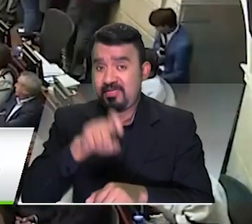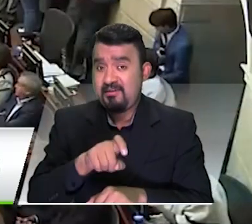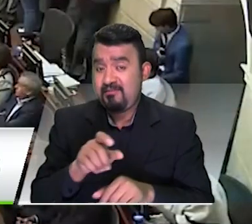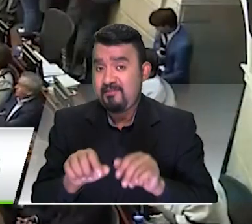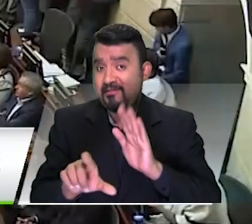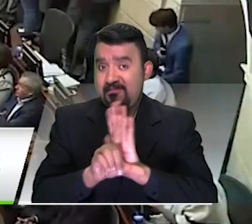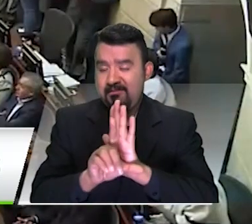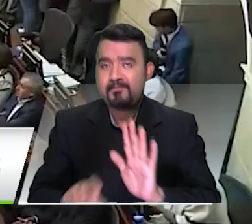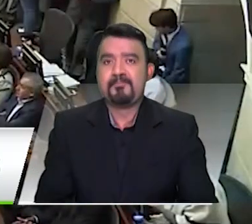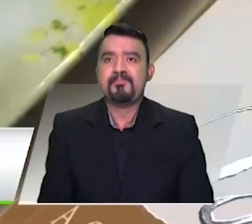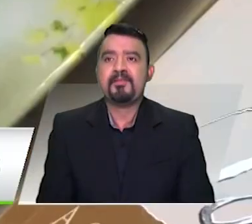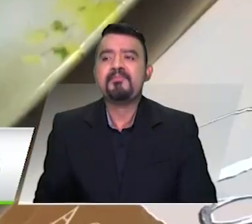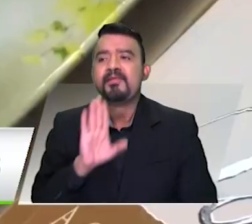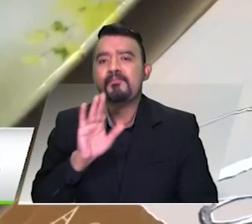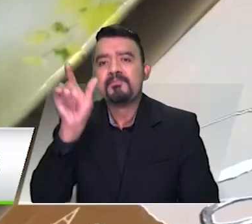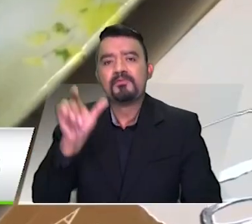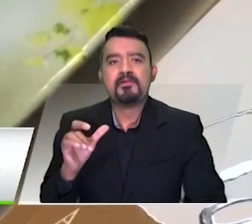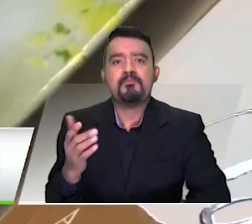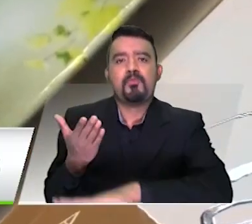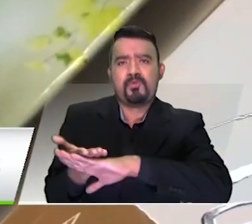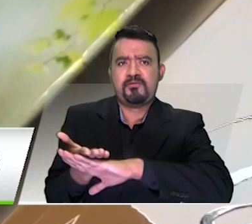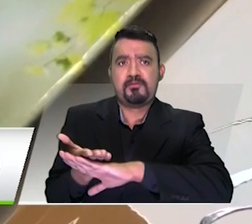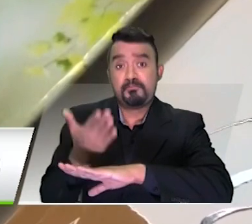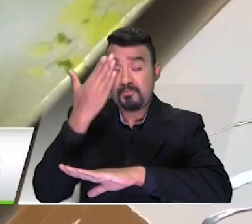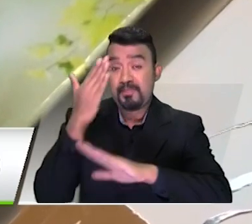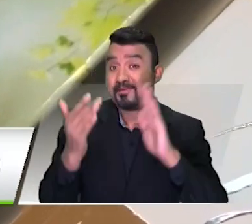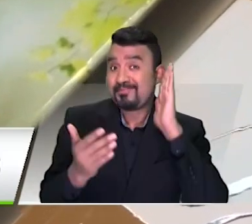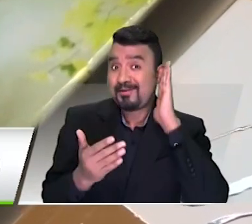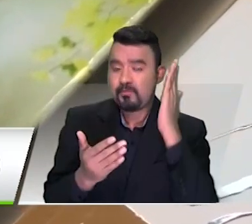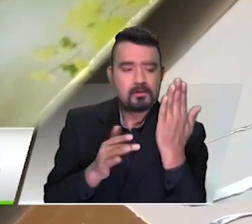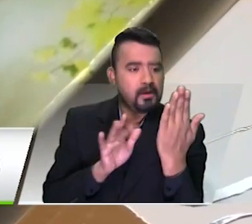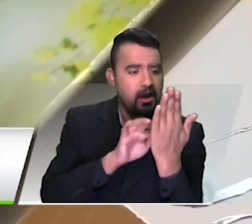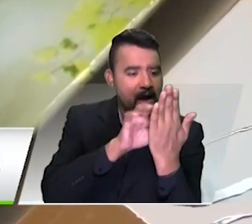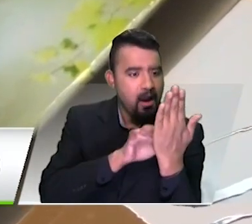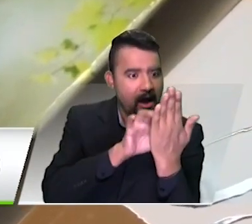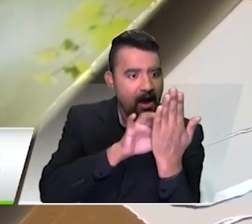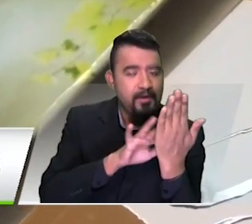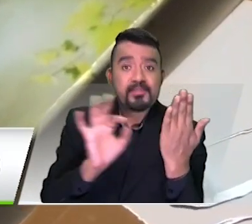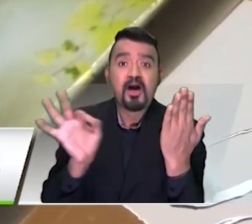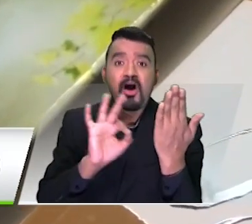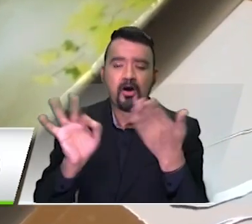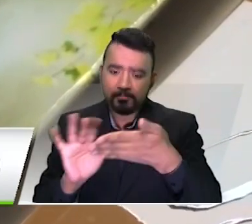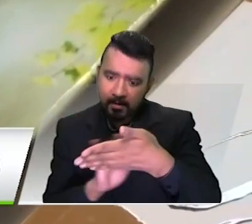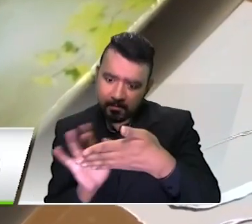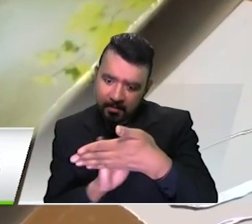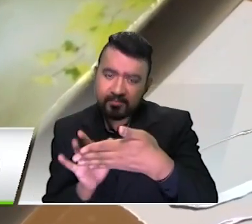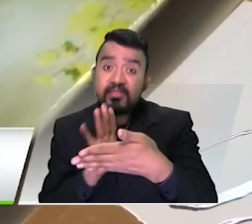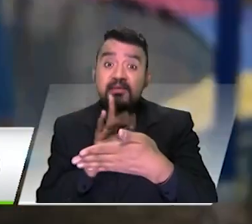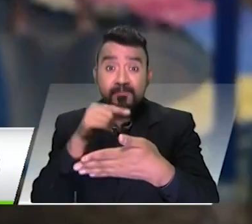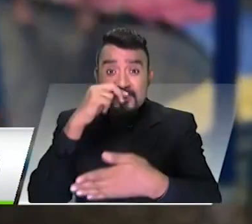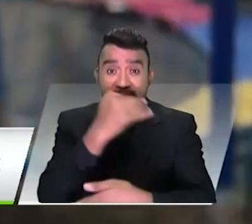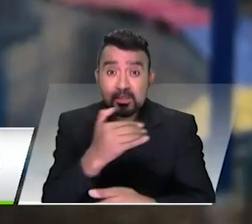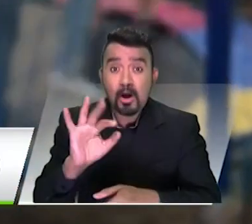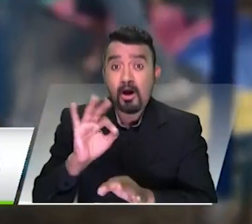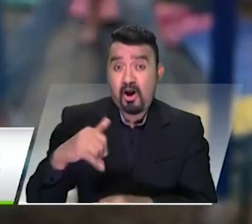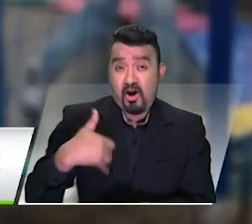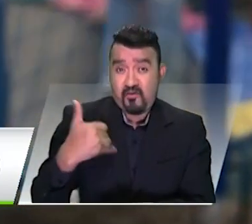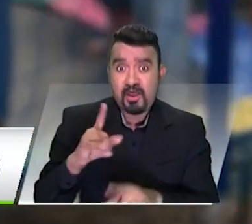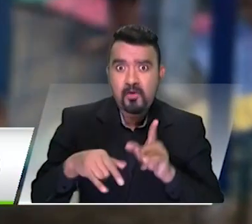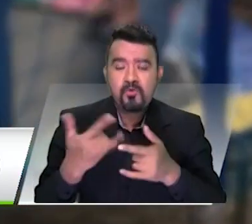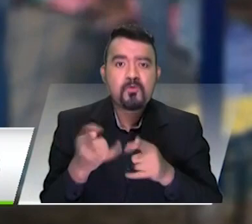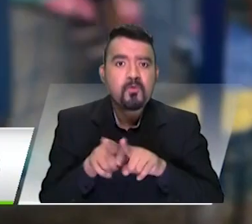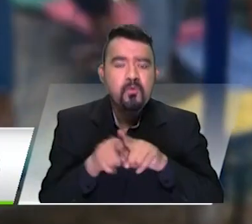presentados por el autor de la ley está que el uso de estos dispositivos puede producir problemas de salud mental en niños y jóvenes, como trastornos de